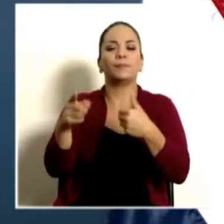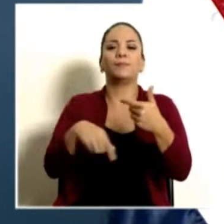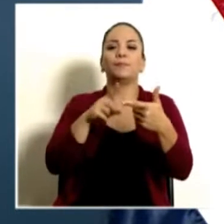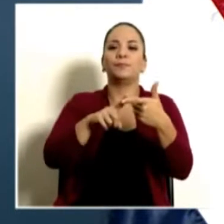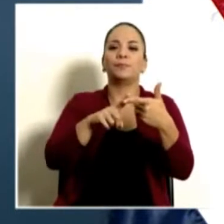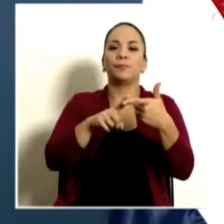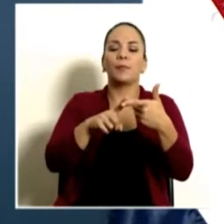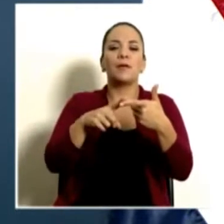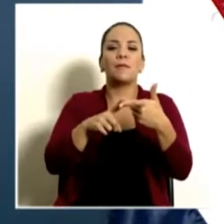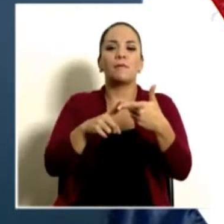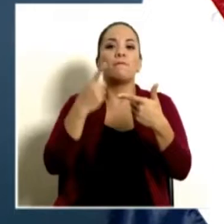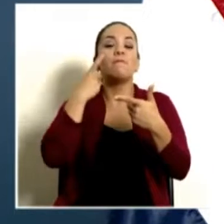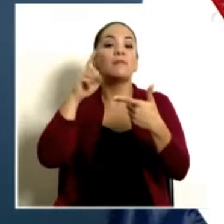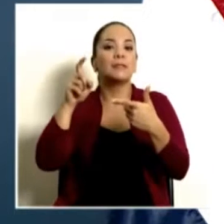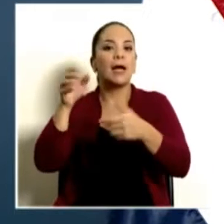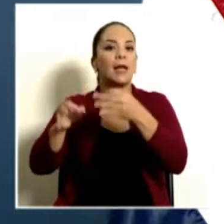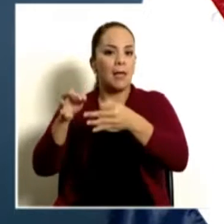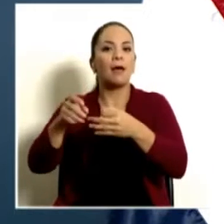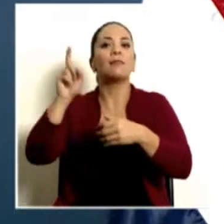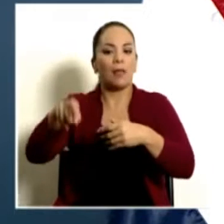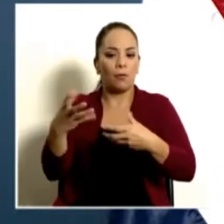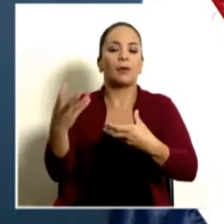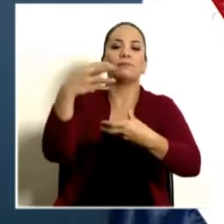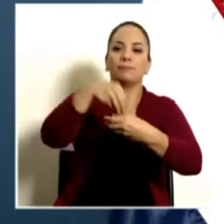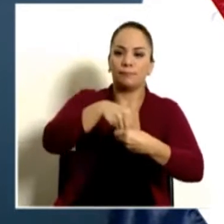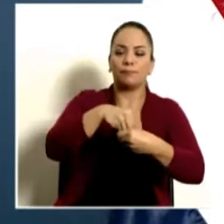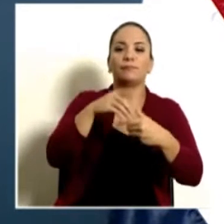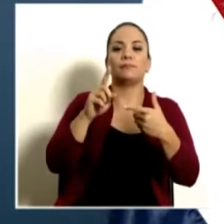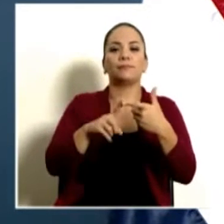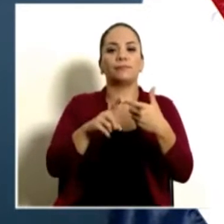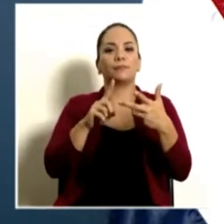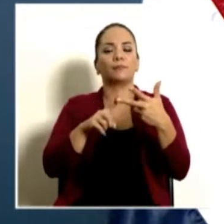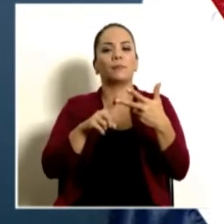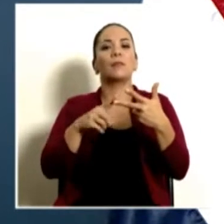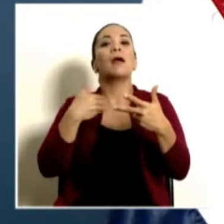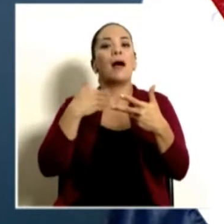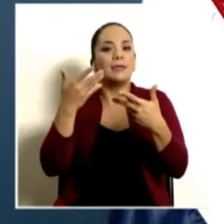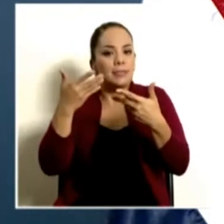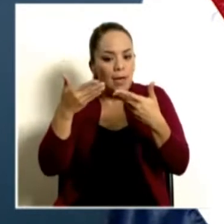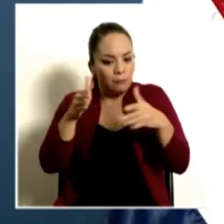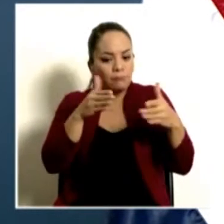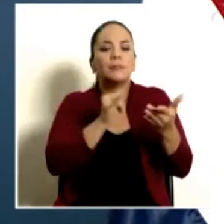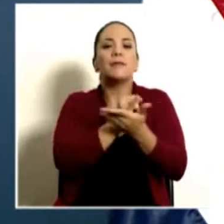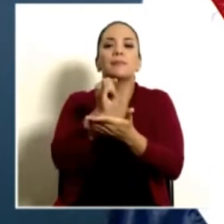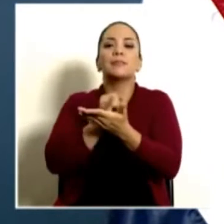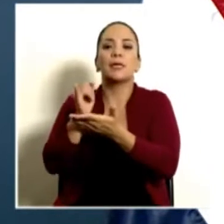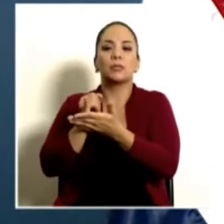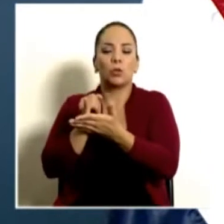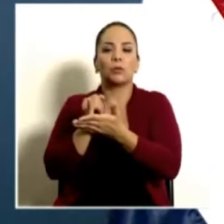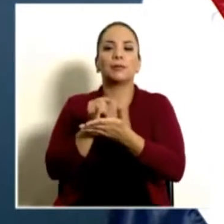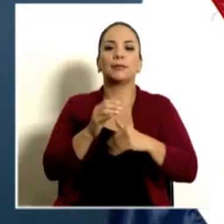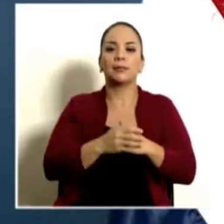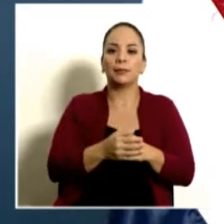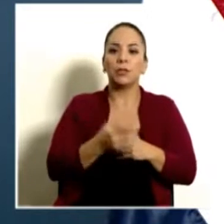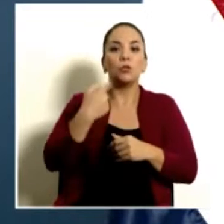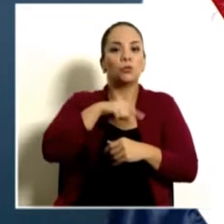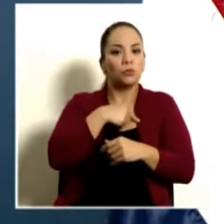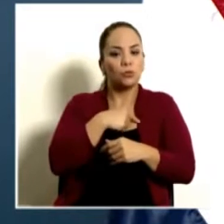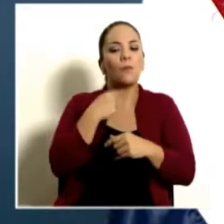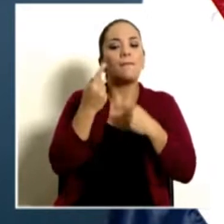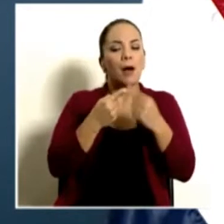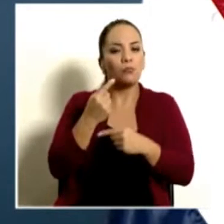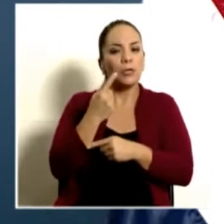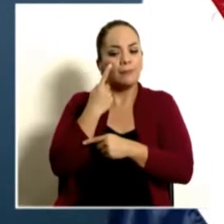la Fiscalía debe estar involucrada, hay investigaciones abiertas, nosotros vamos a ver con